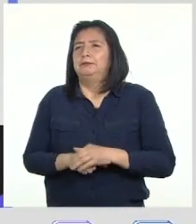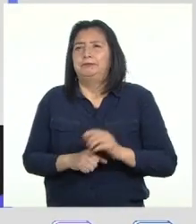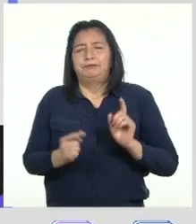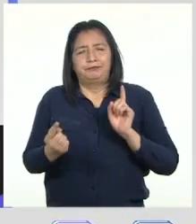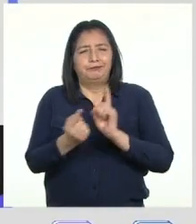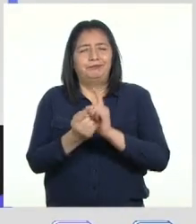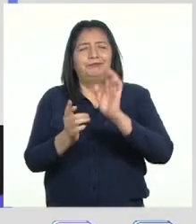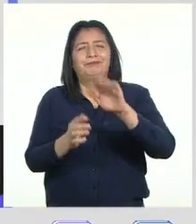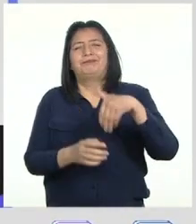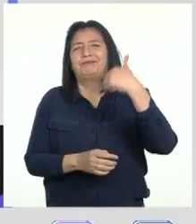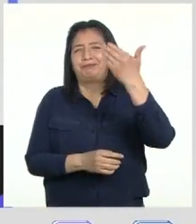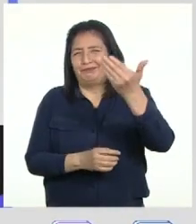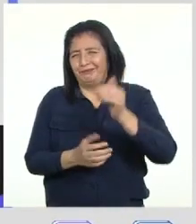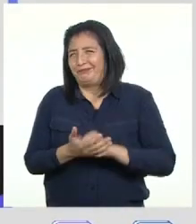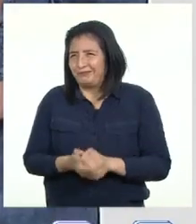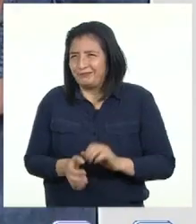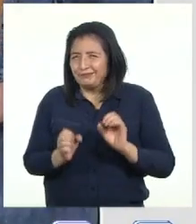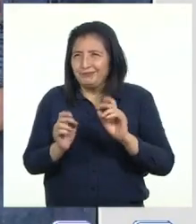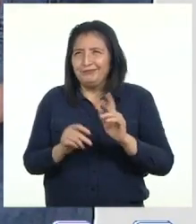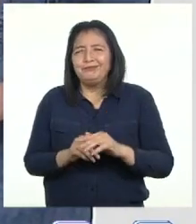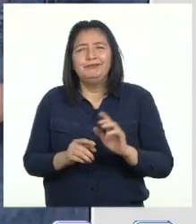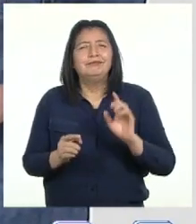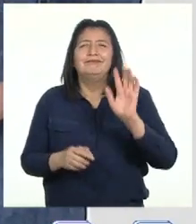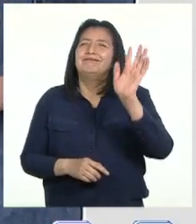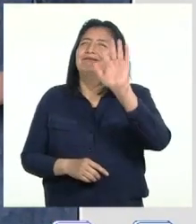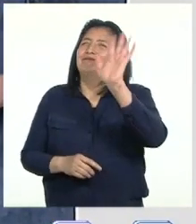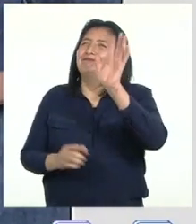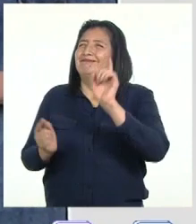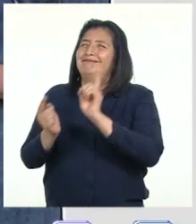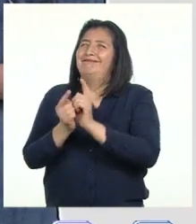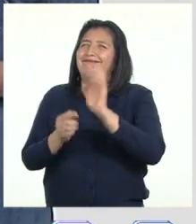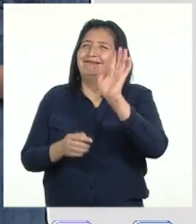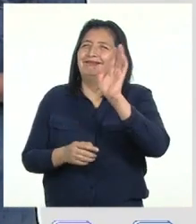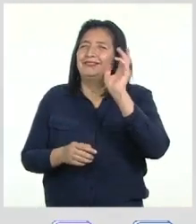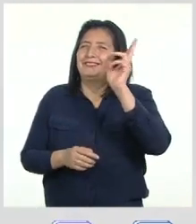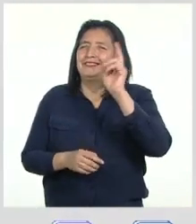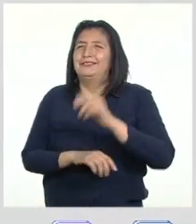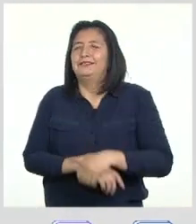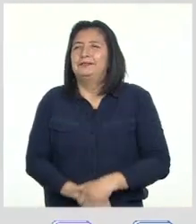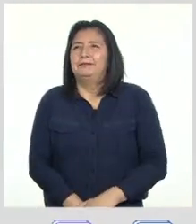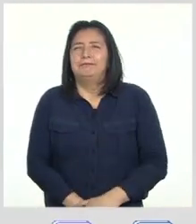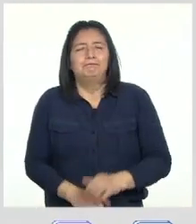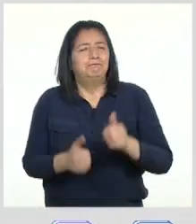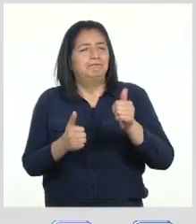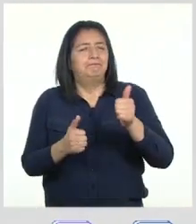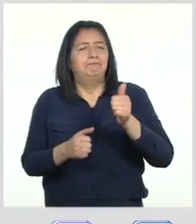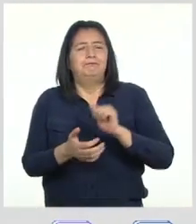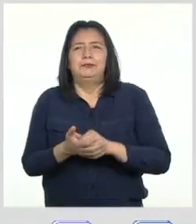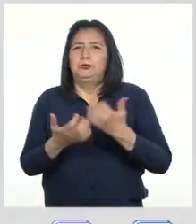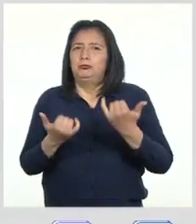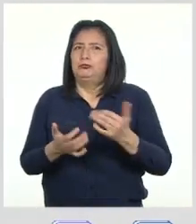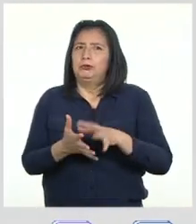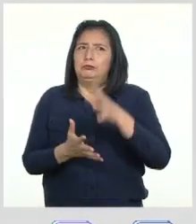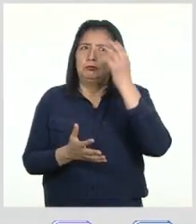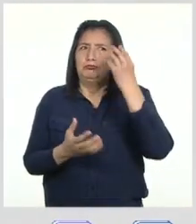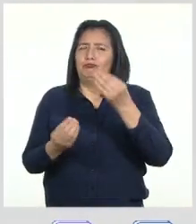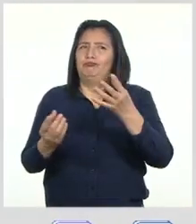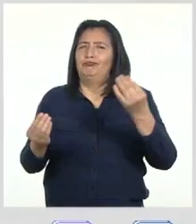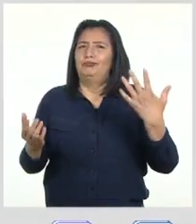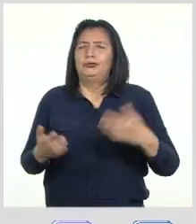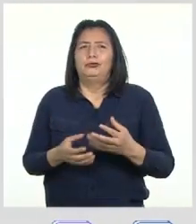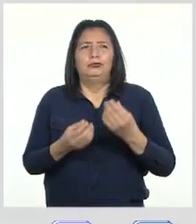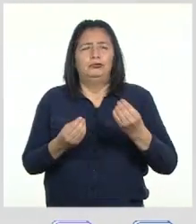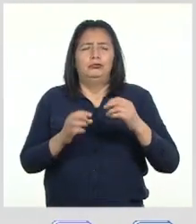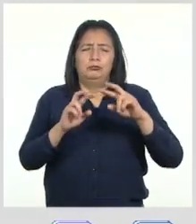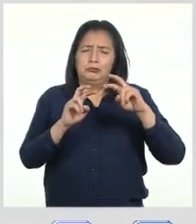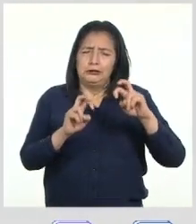vemos en una próxima oportunidad Hasta pronto, profesora ¡Qué bien! Hoy hemos aprendido muchísimo sobre